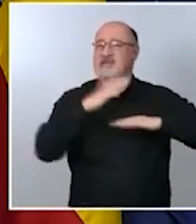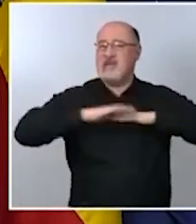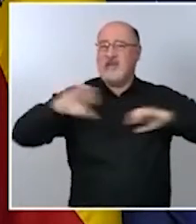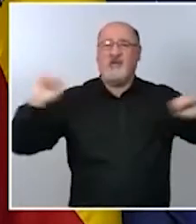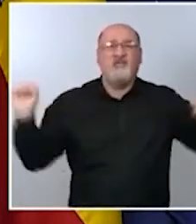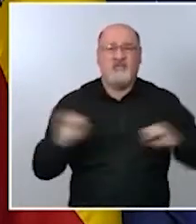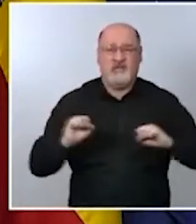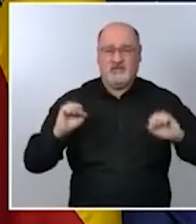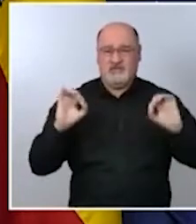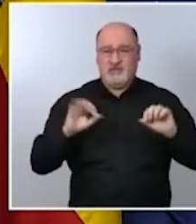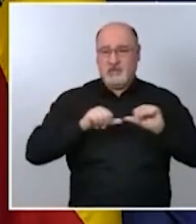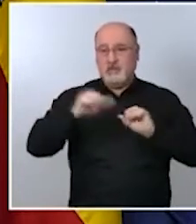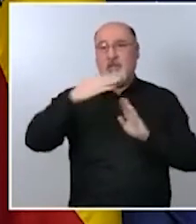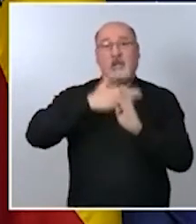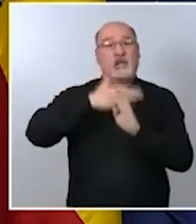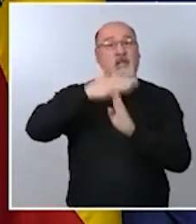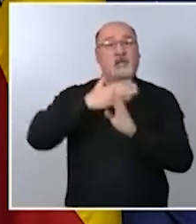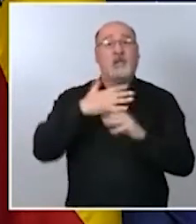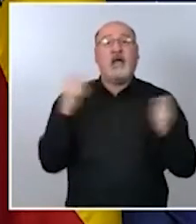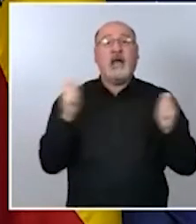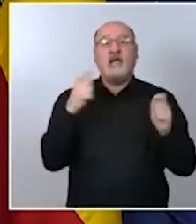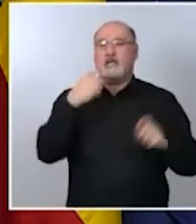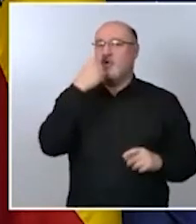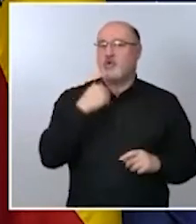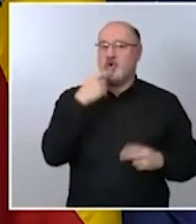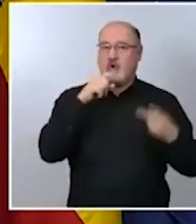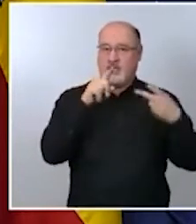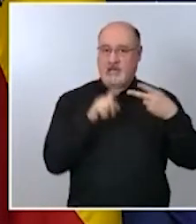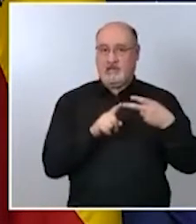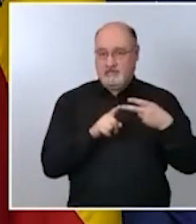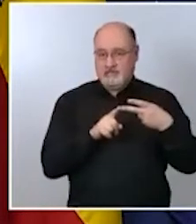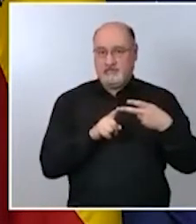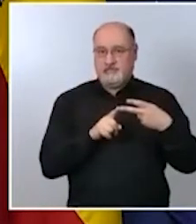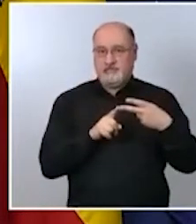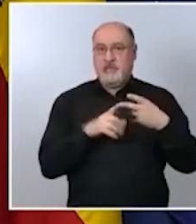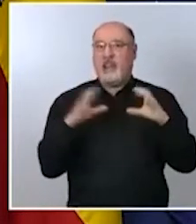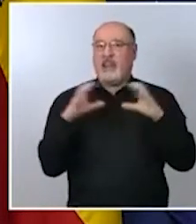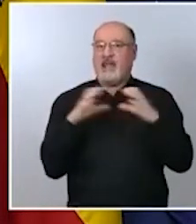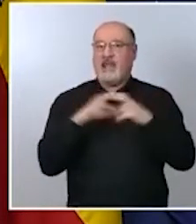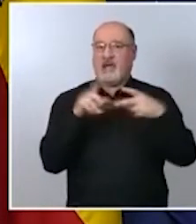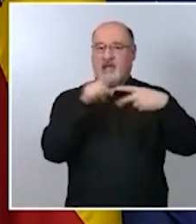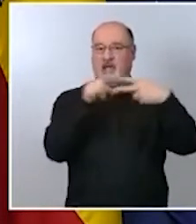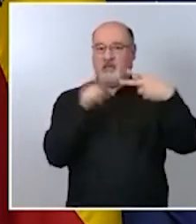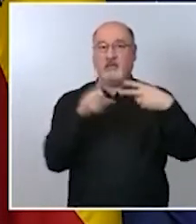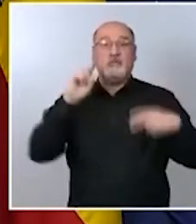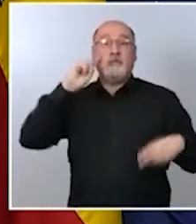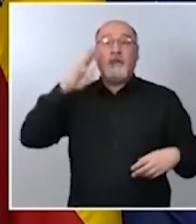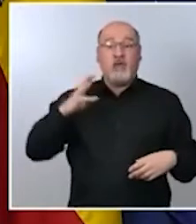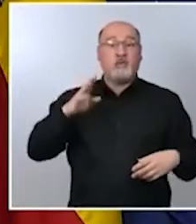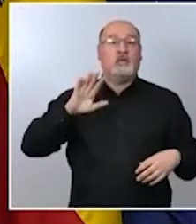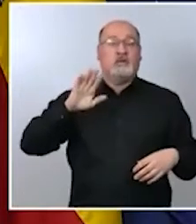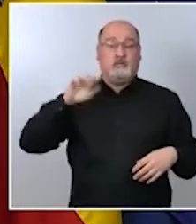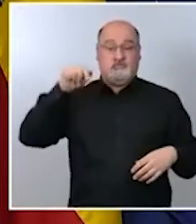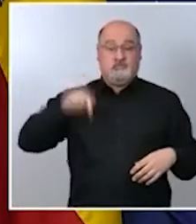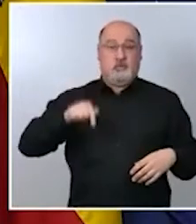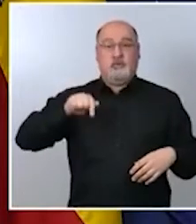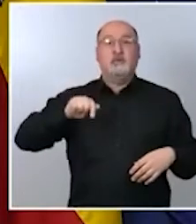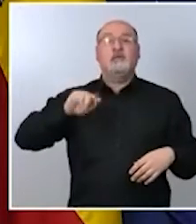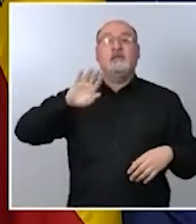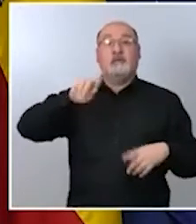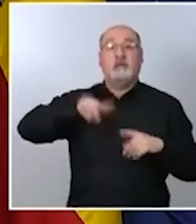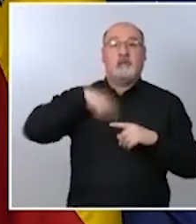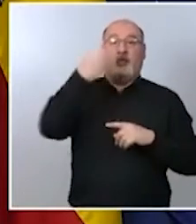de alerta roja y niveles de alerta naranja para esta madrugada y para las 48 horas